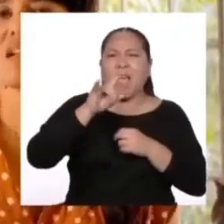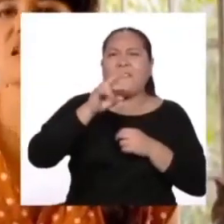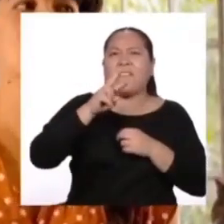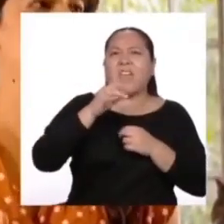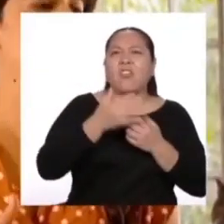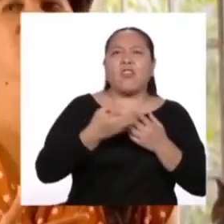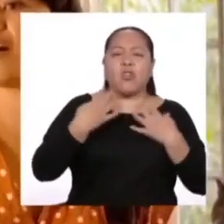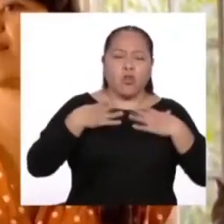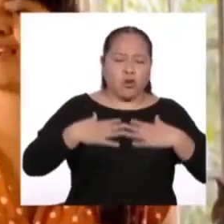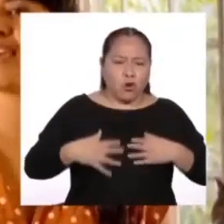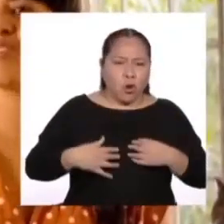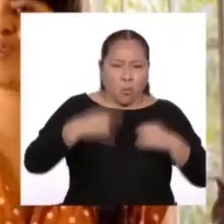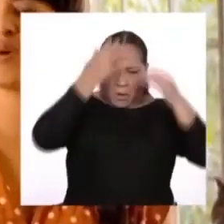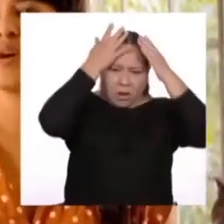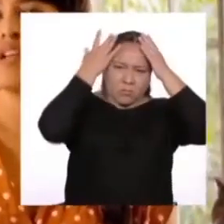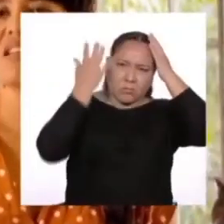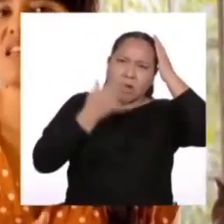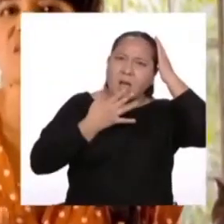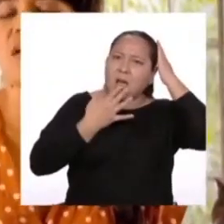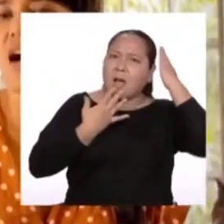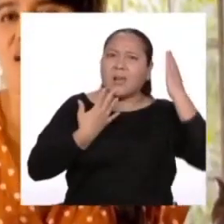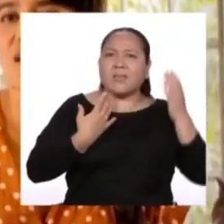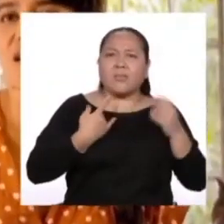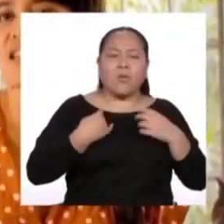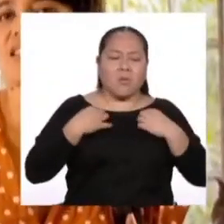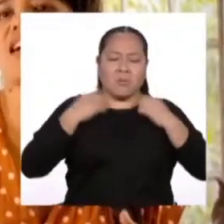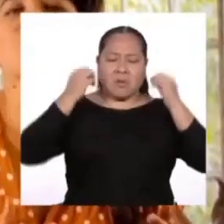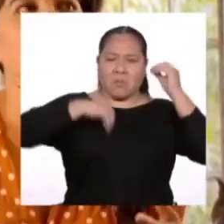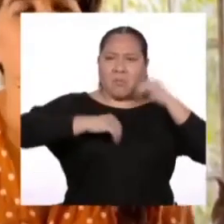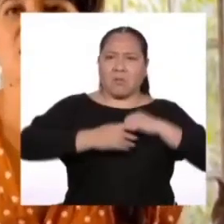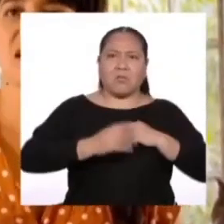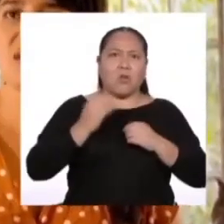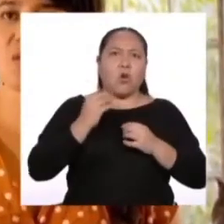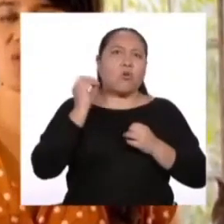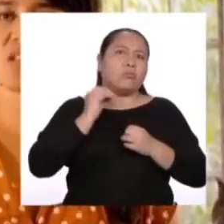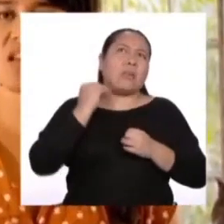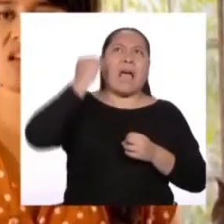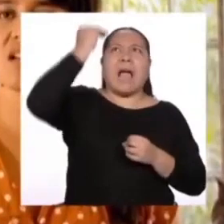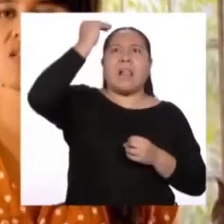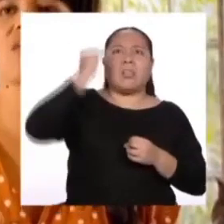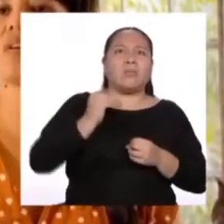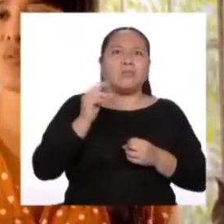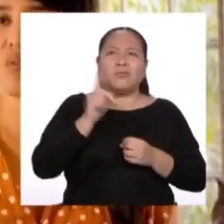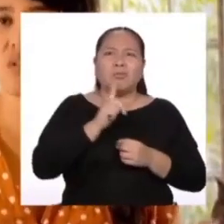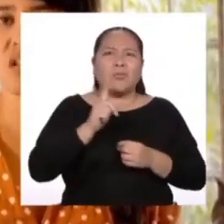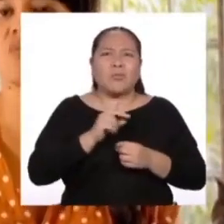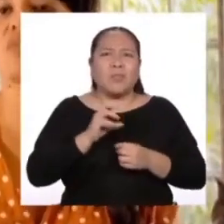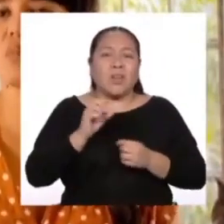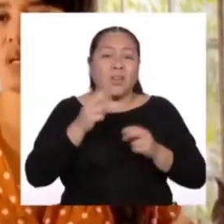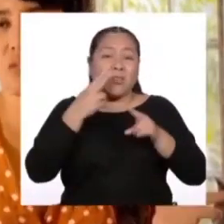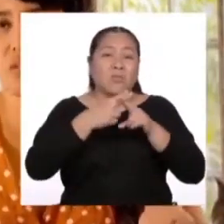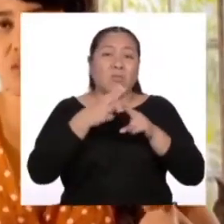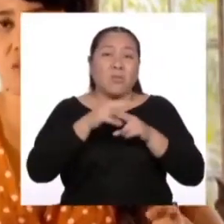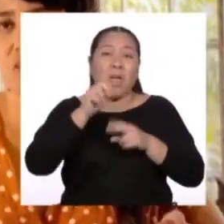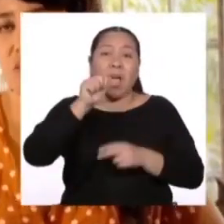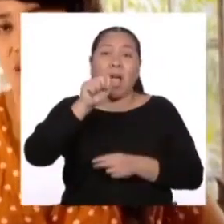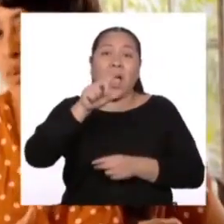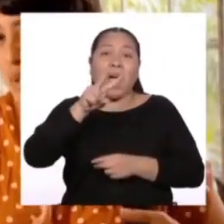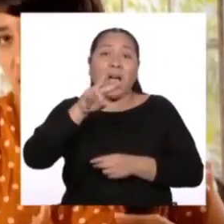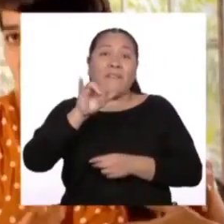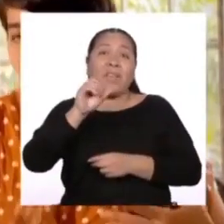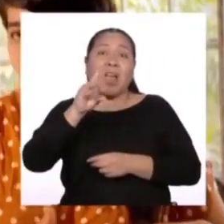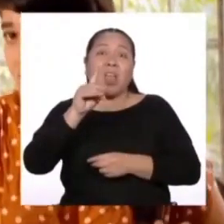qué ropa estaba, ni el color de cabello, ni qué llevaba, ni qué tan alto era, o lo que sea. Era un aviador, era uno más.